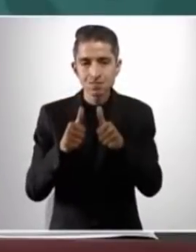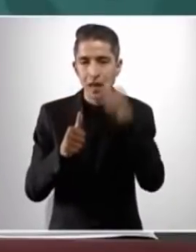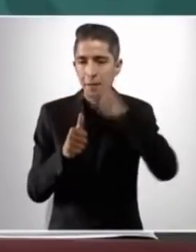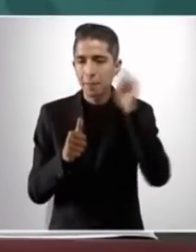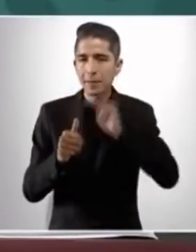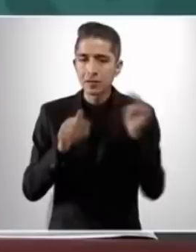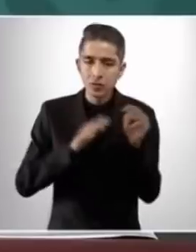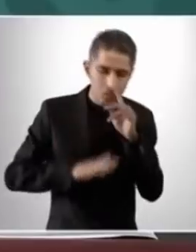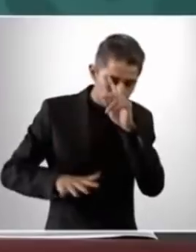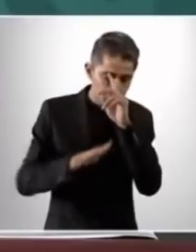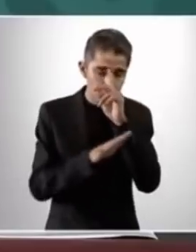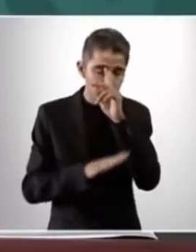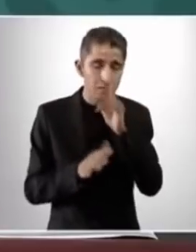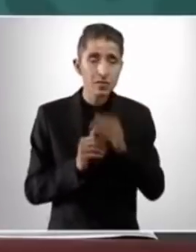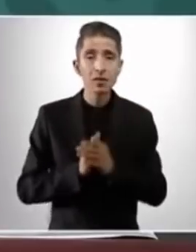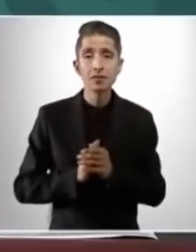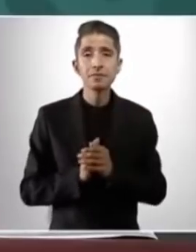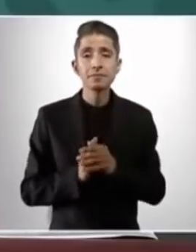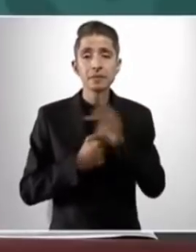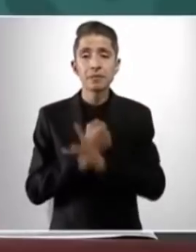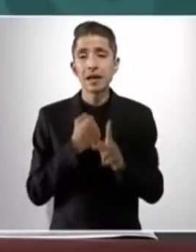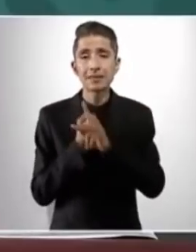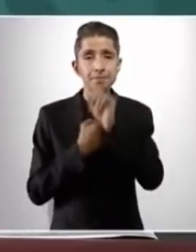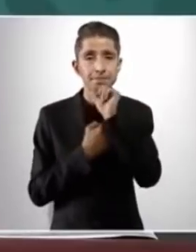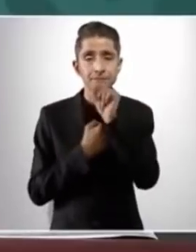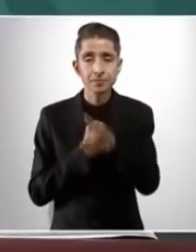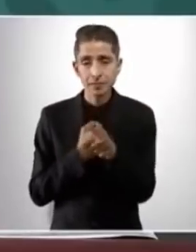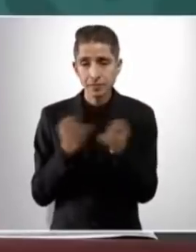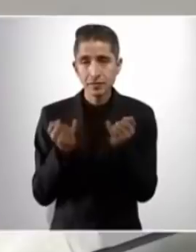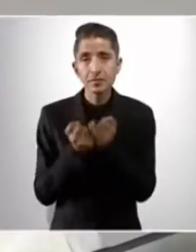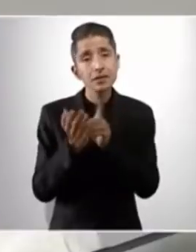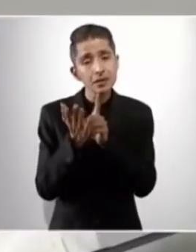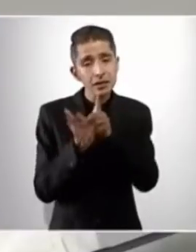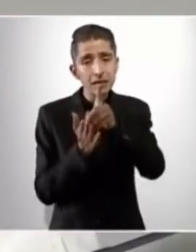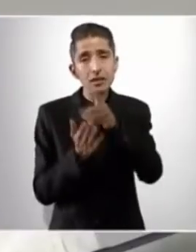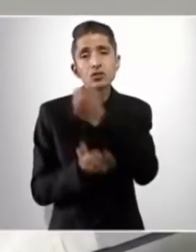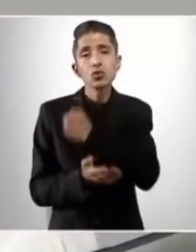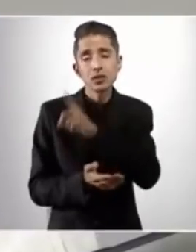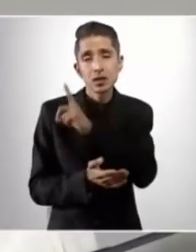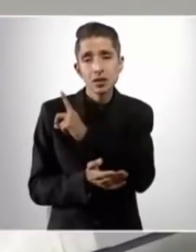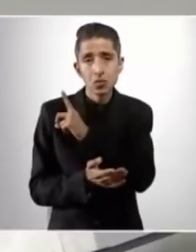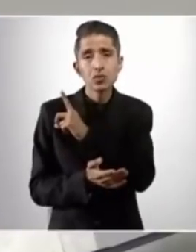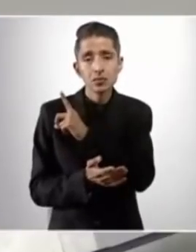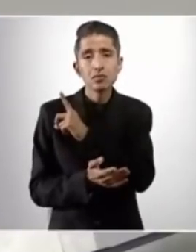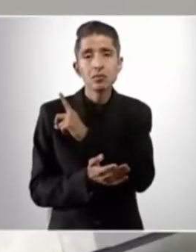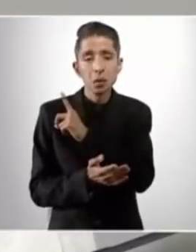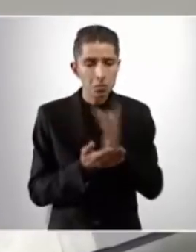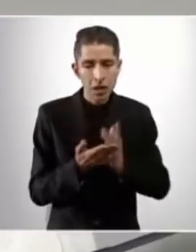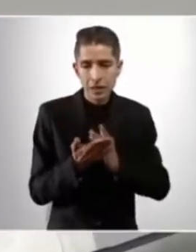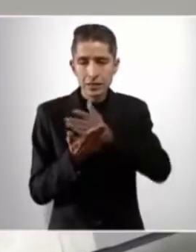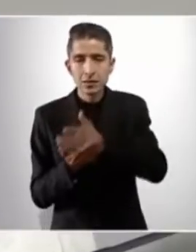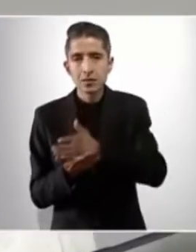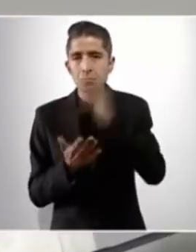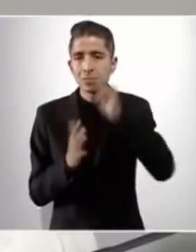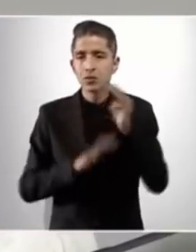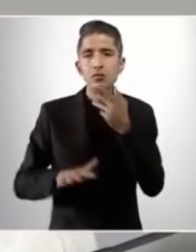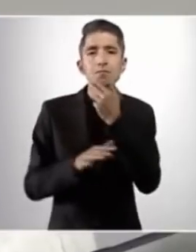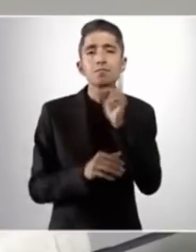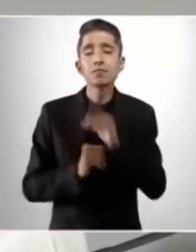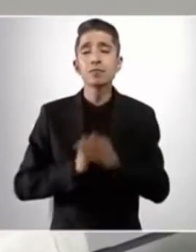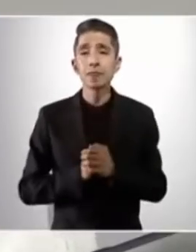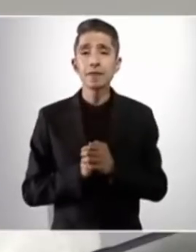Michoacán y en el país, garantizar el derecho a la salud de los michoacanos.